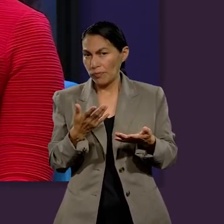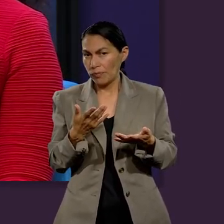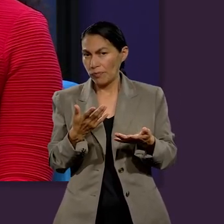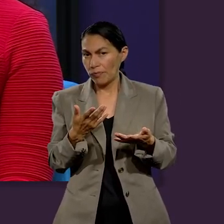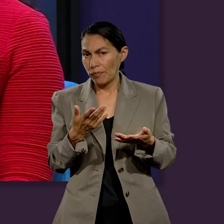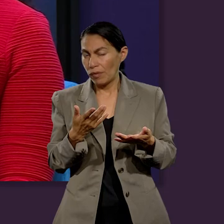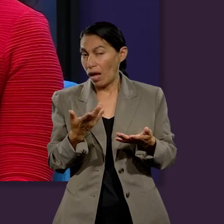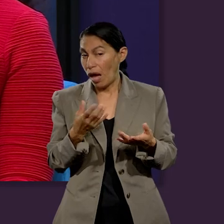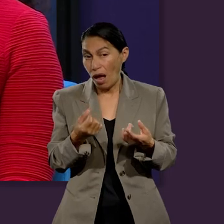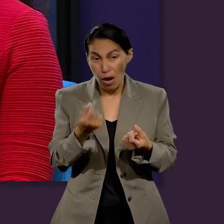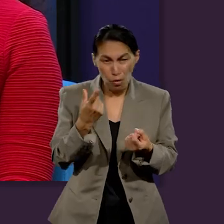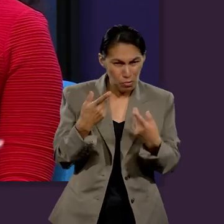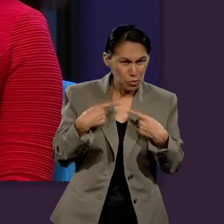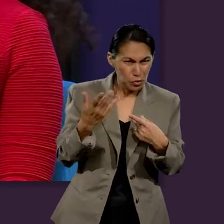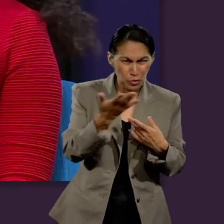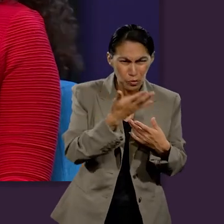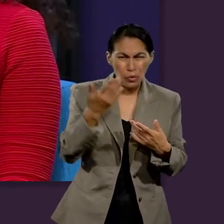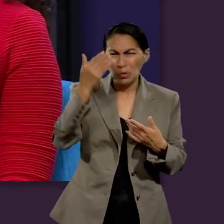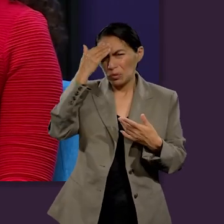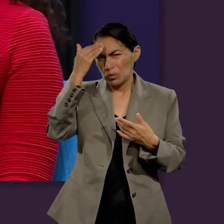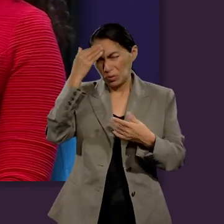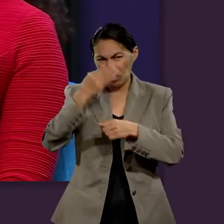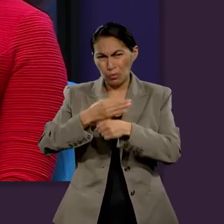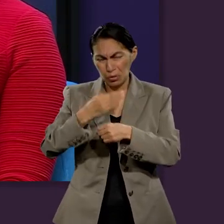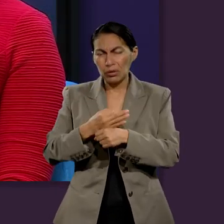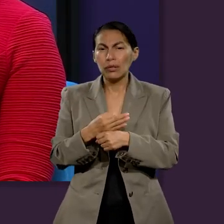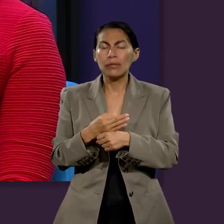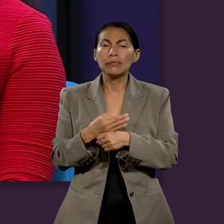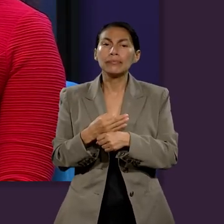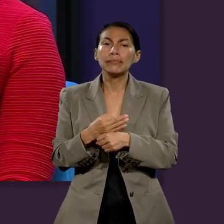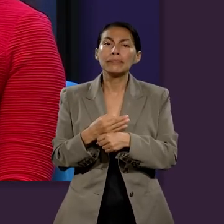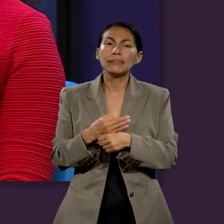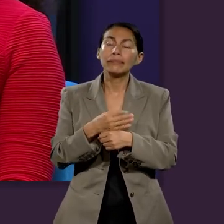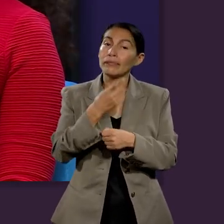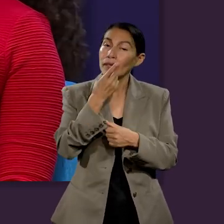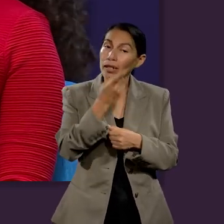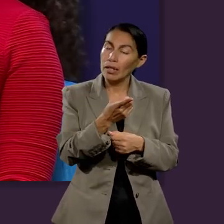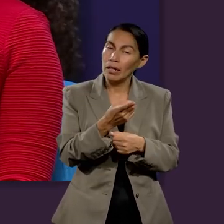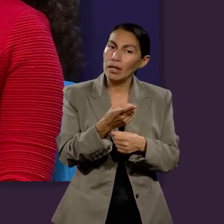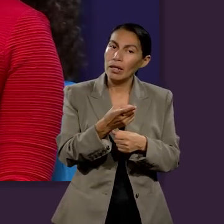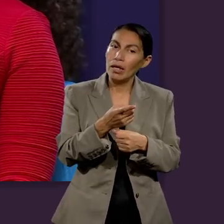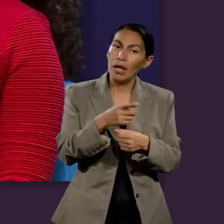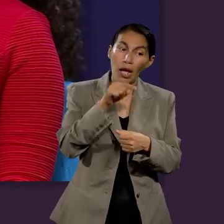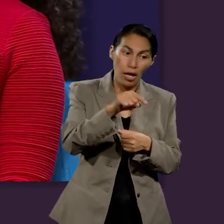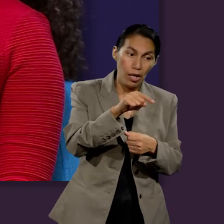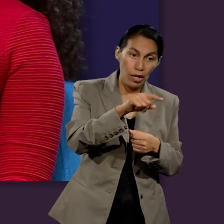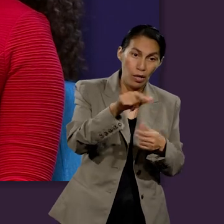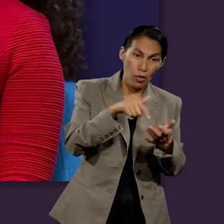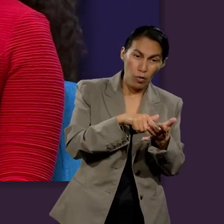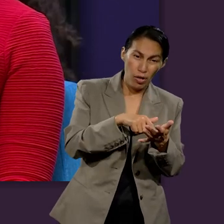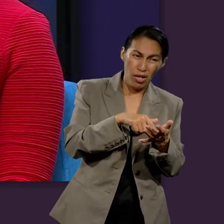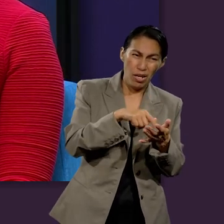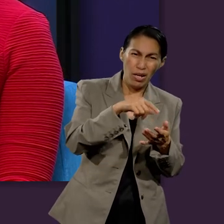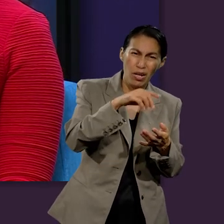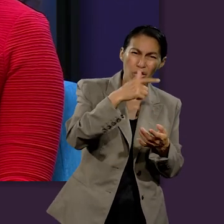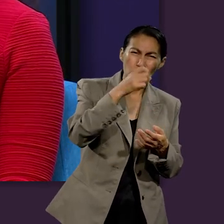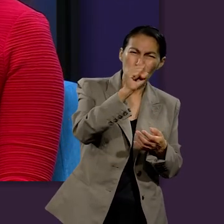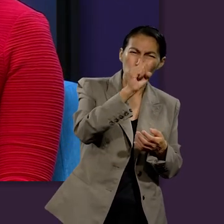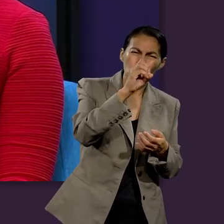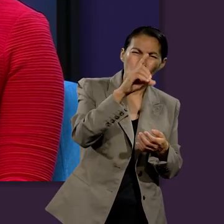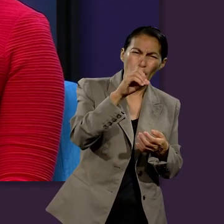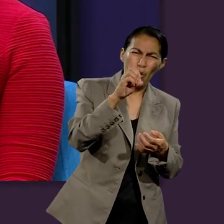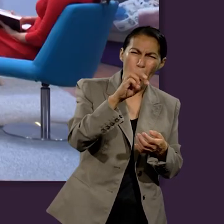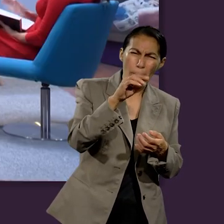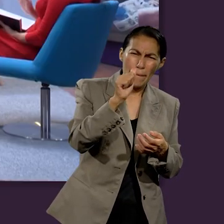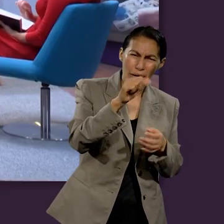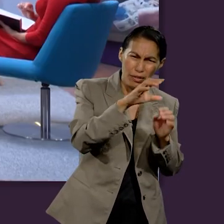una situación, un hecho que para todos ha sido muy conocido, incluso hasta nuestros tiempos, que es el caso de la destrucción de Sodoma y